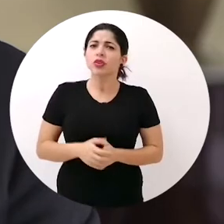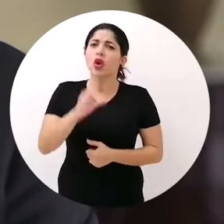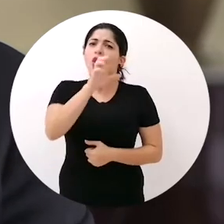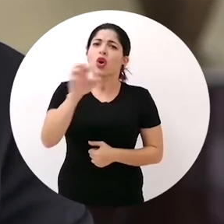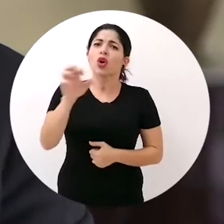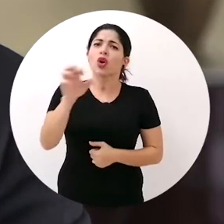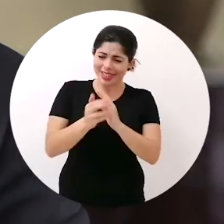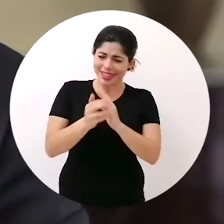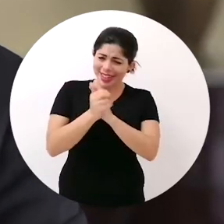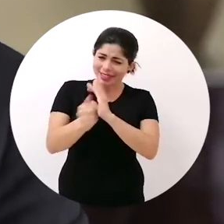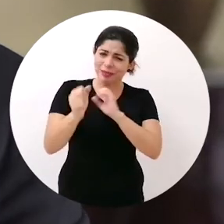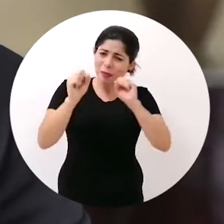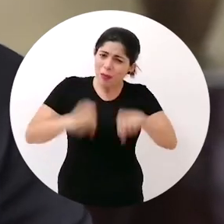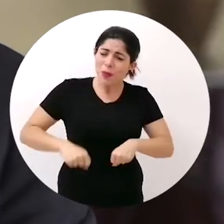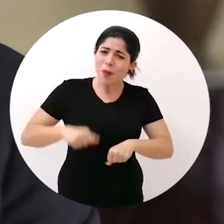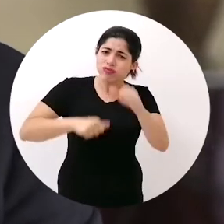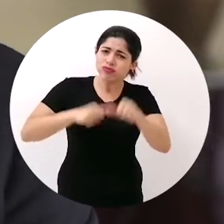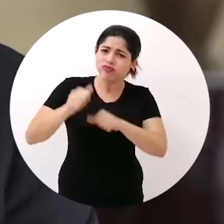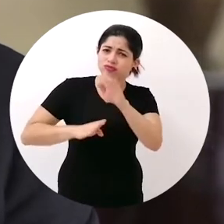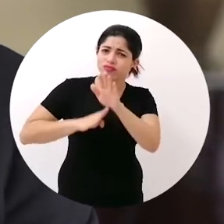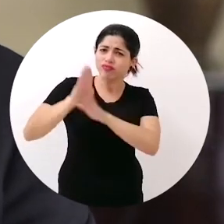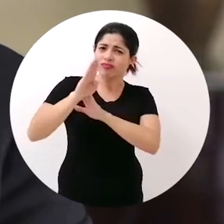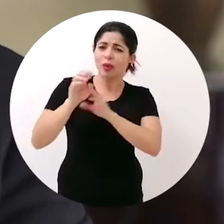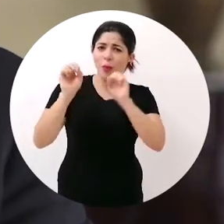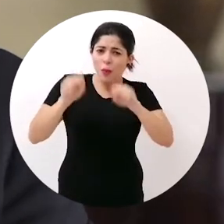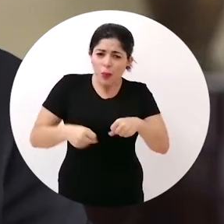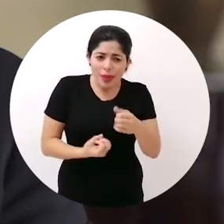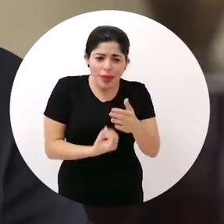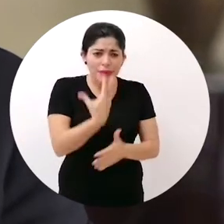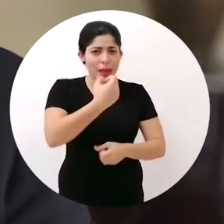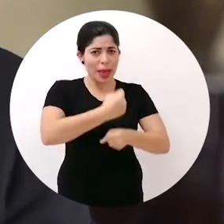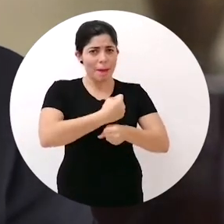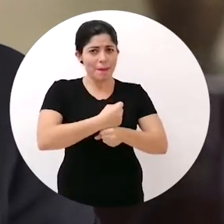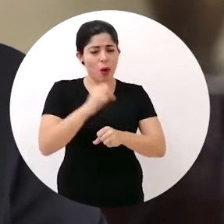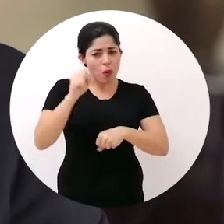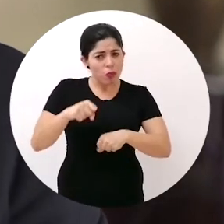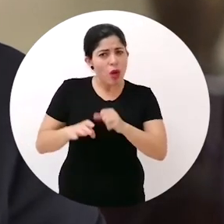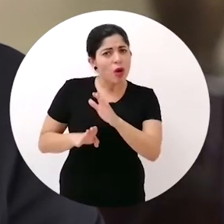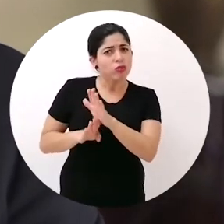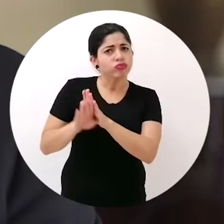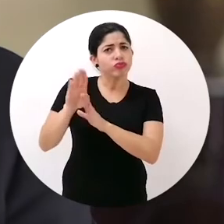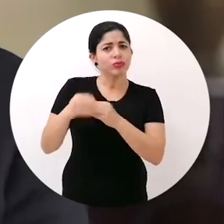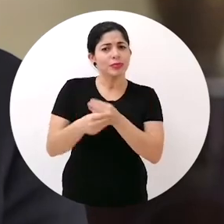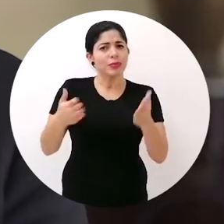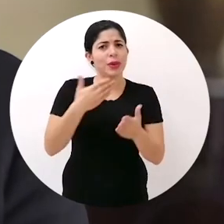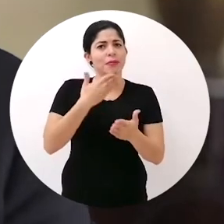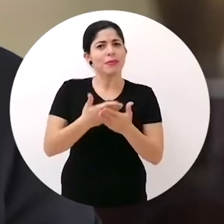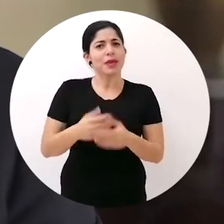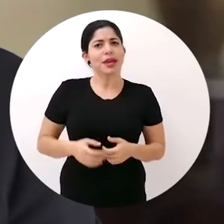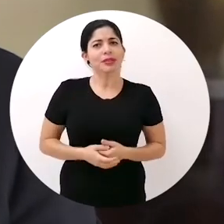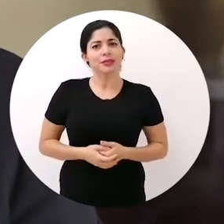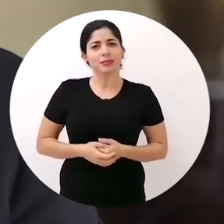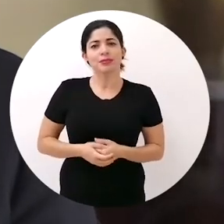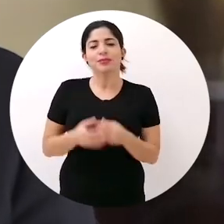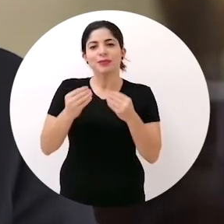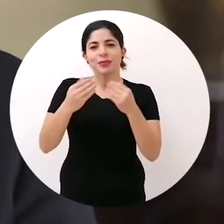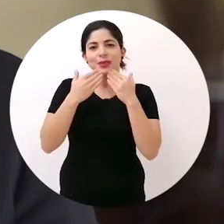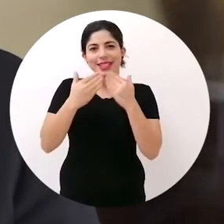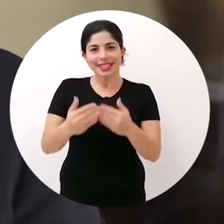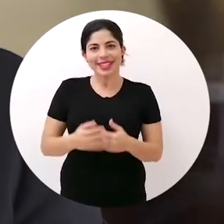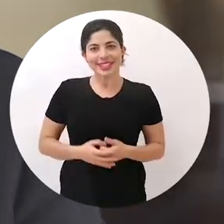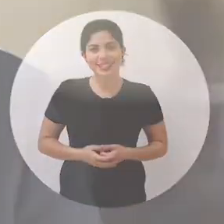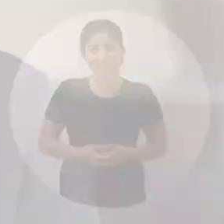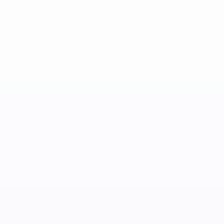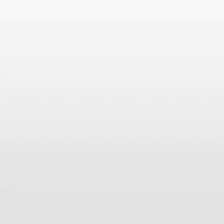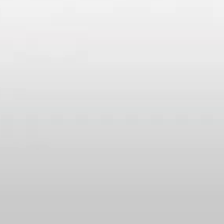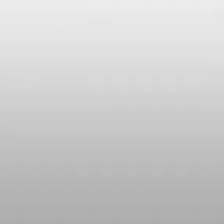convencidas que Costa Rica es capaz de salir adelante y de generar empleo, crecimiento y bienestar. Muchas